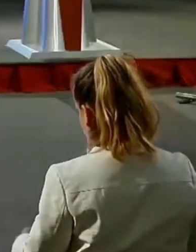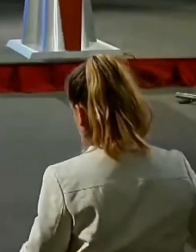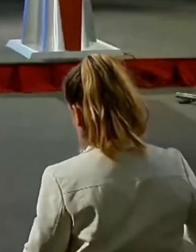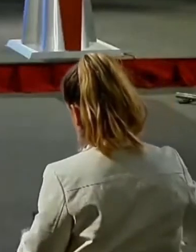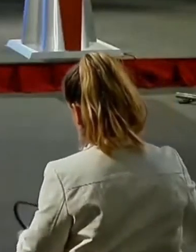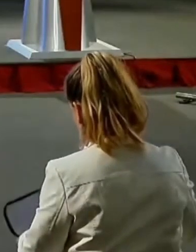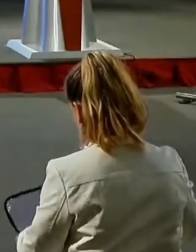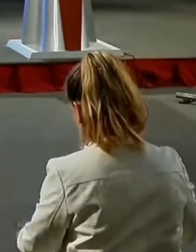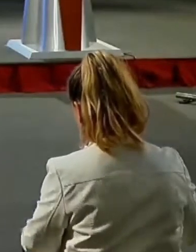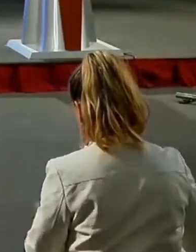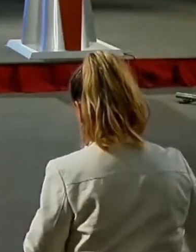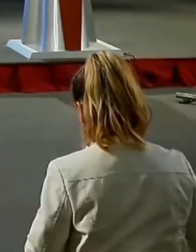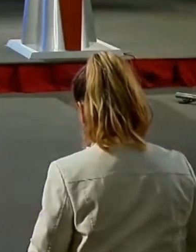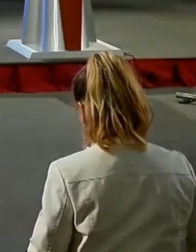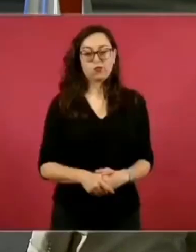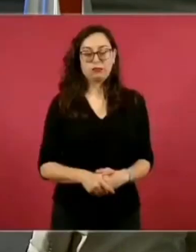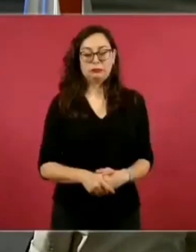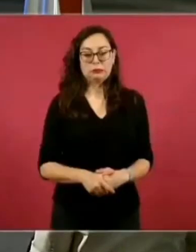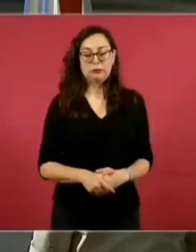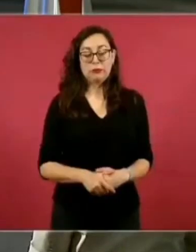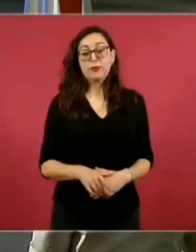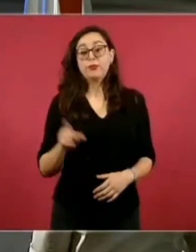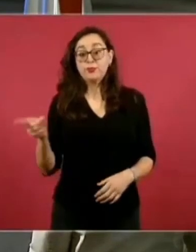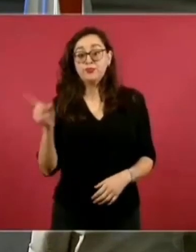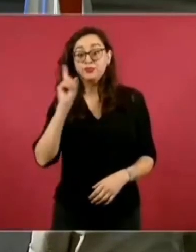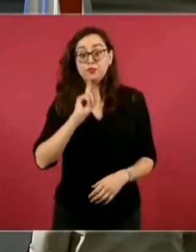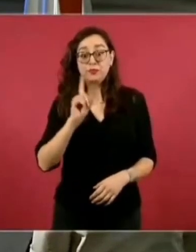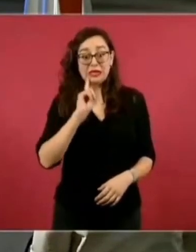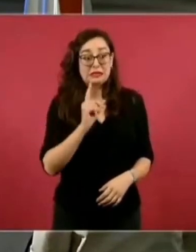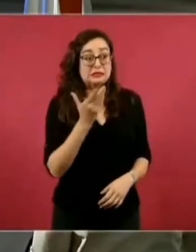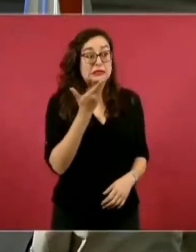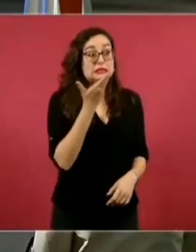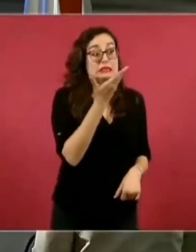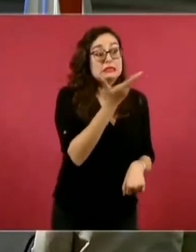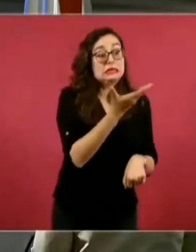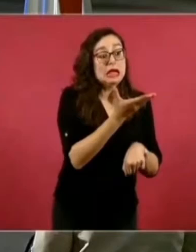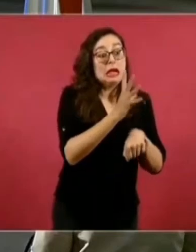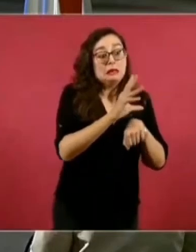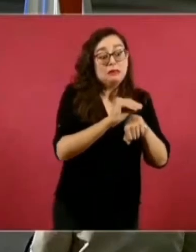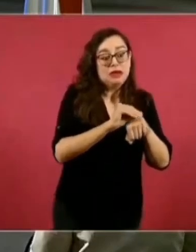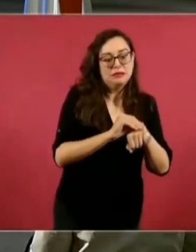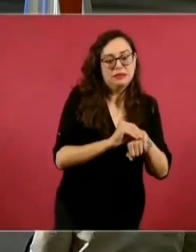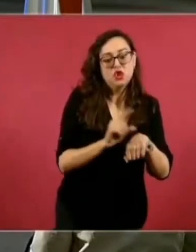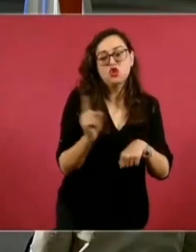Fargat para publicar el texto diciendo que hay que tener fuentes de primera.